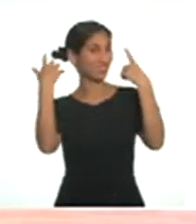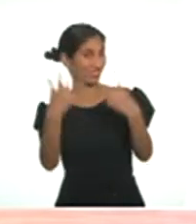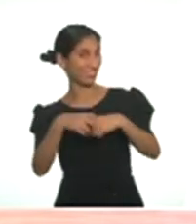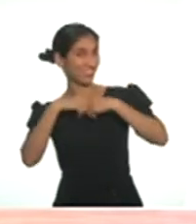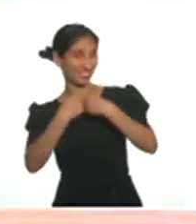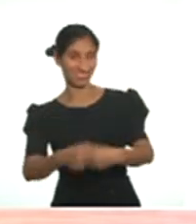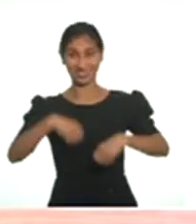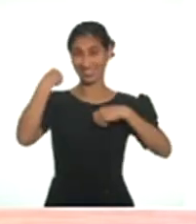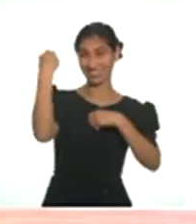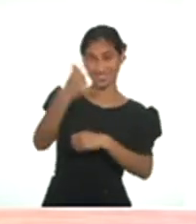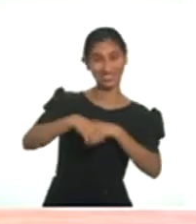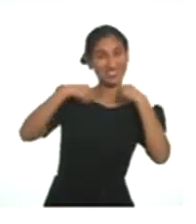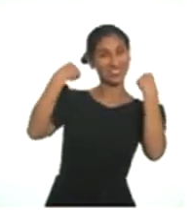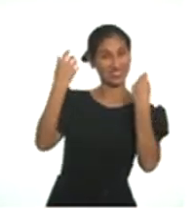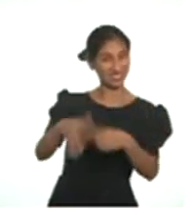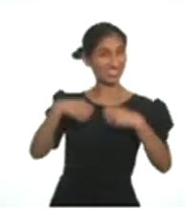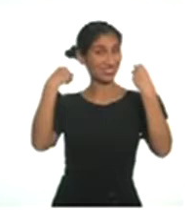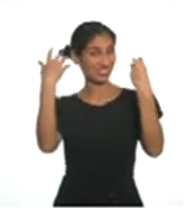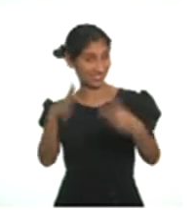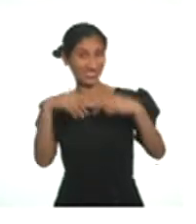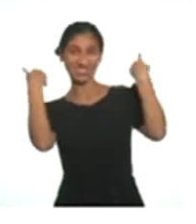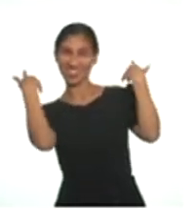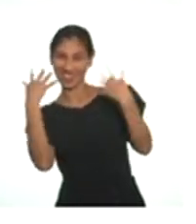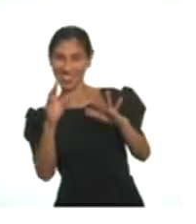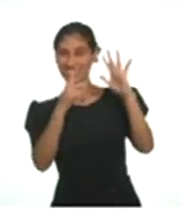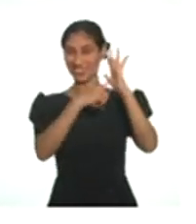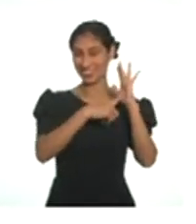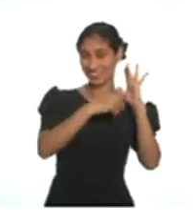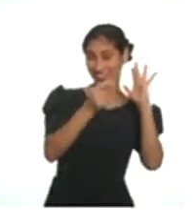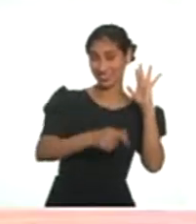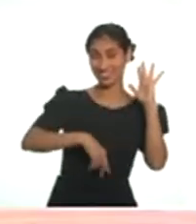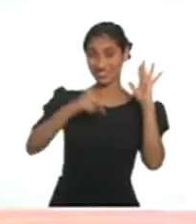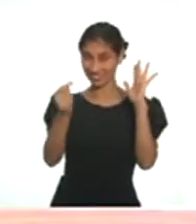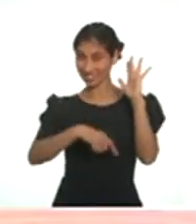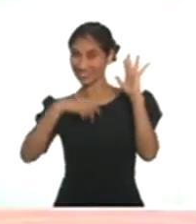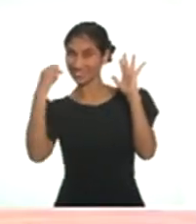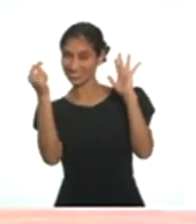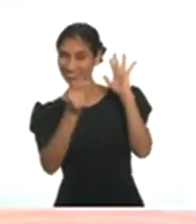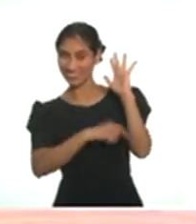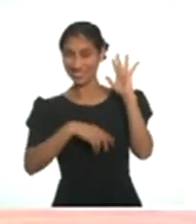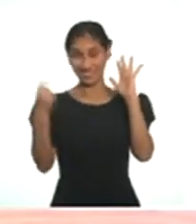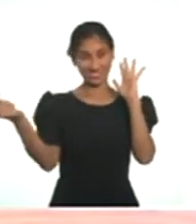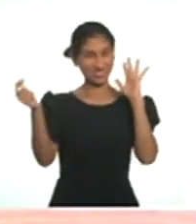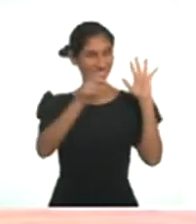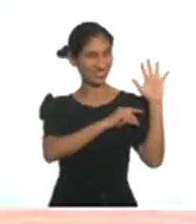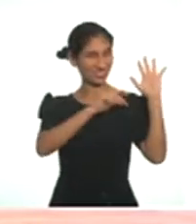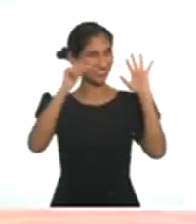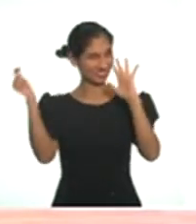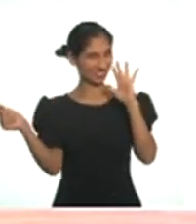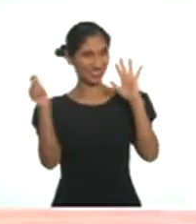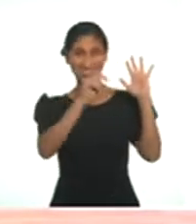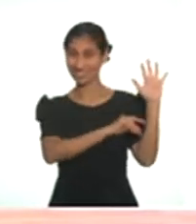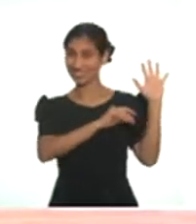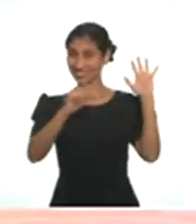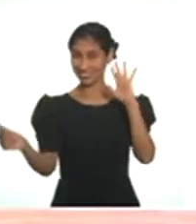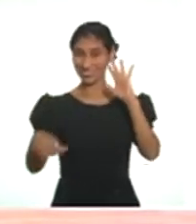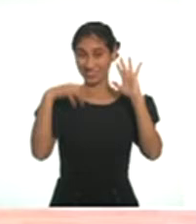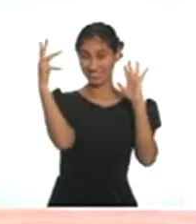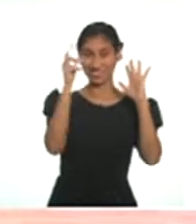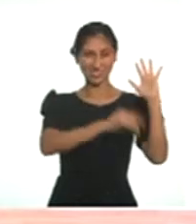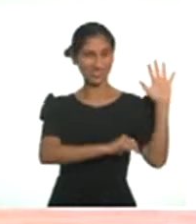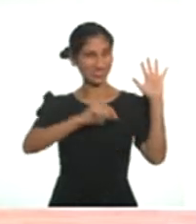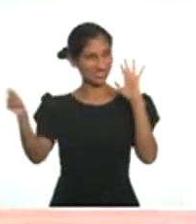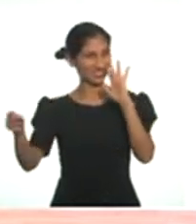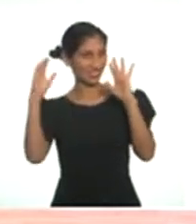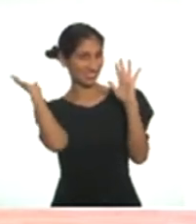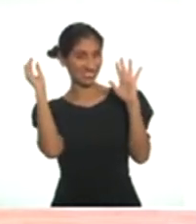5, 6, 5, 6, 7, va. Pa. Hey. Boom. Ja. Boom.